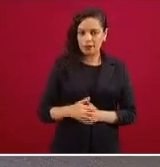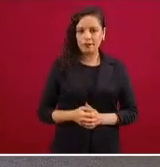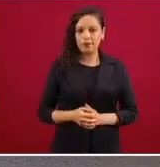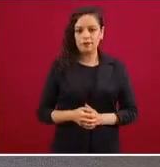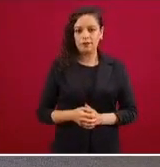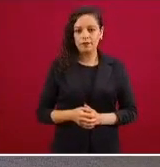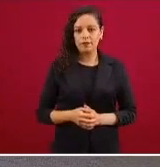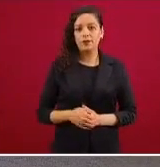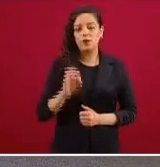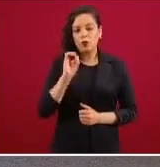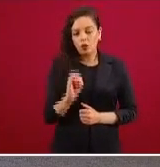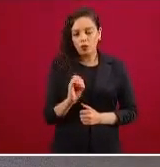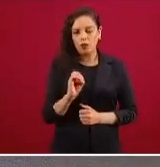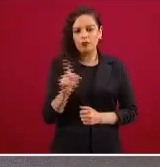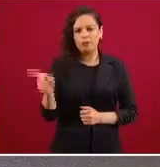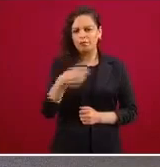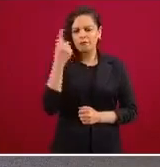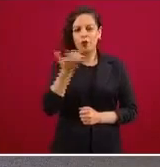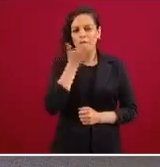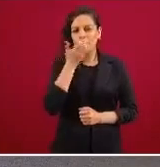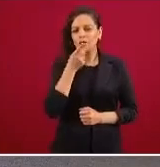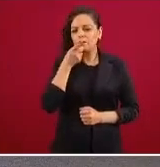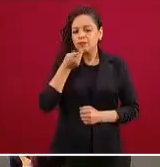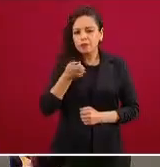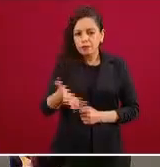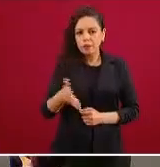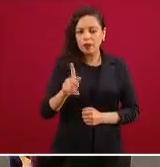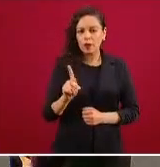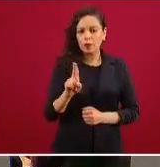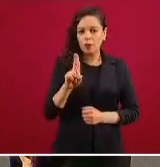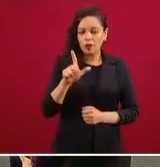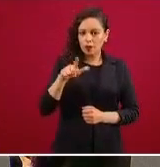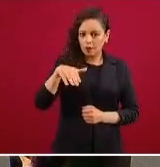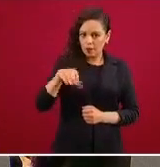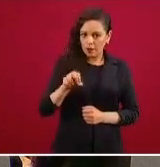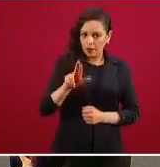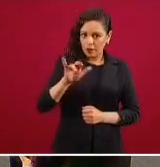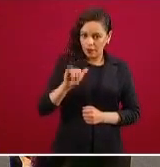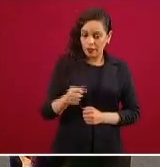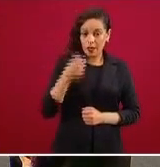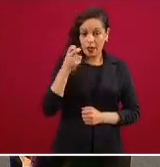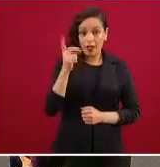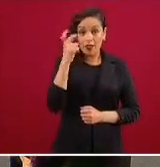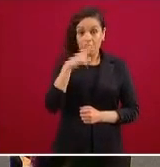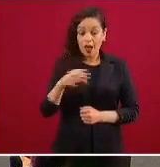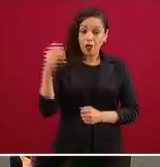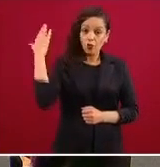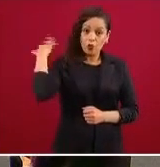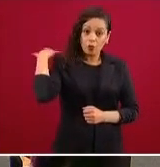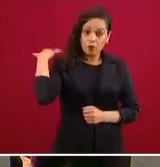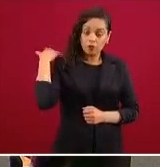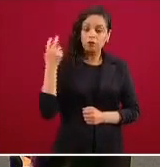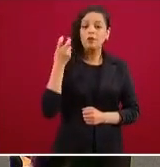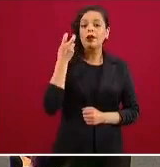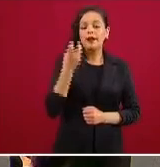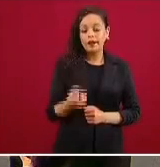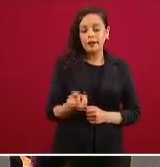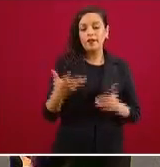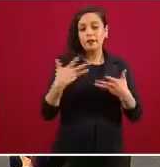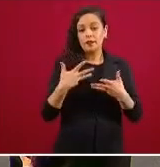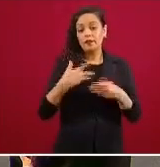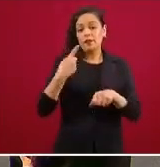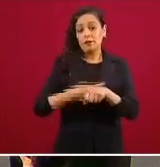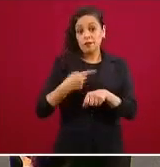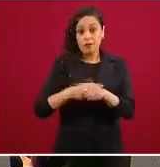común como una pulmonía entonces esta neumonía este daño pulmonar es lo que conduce a que las personas con COVID